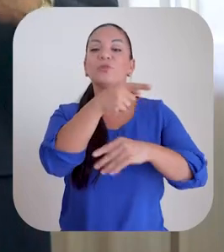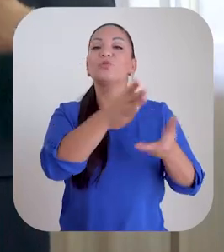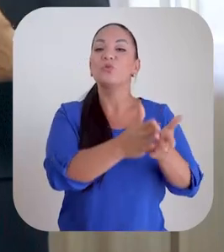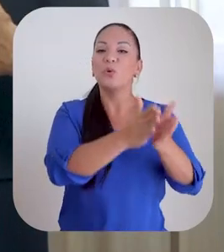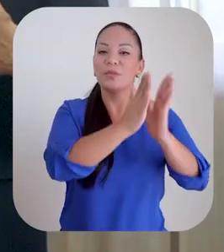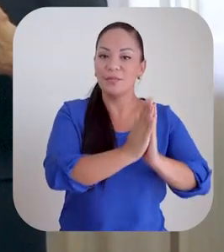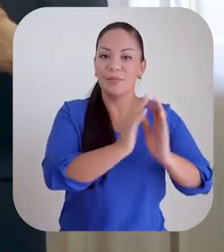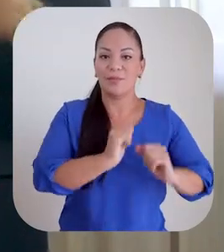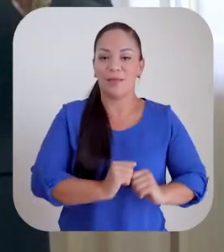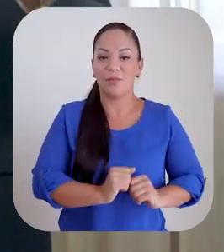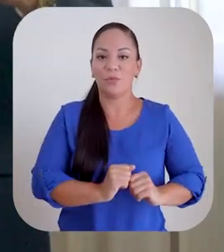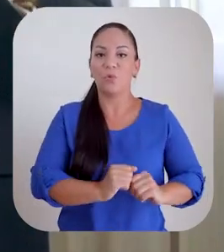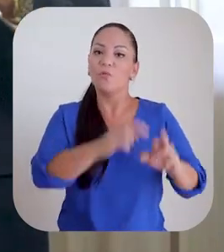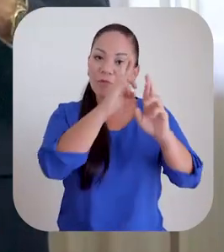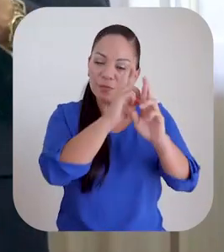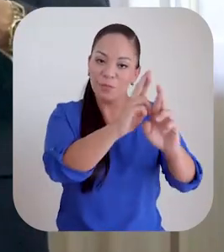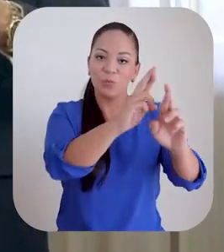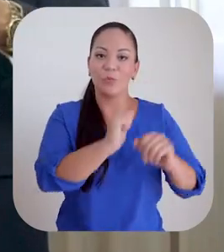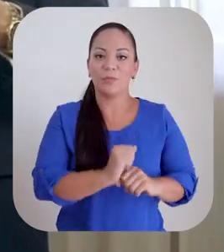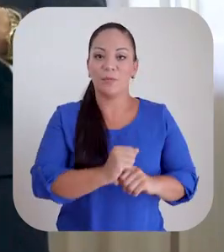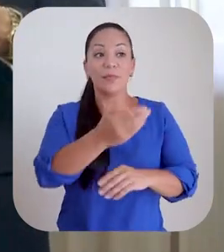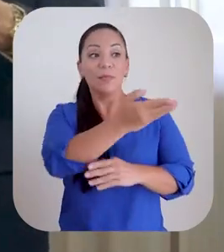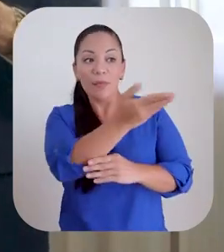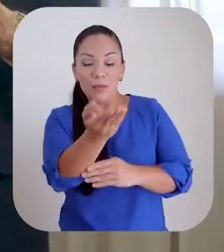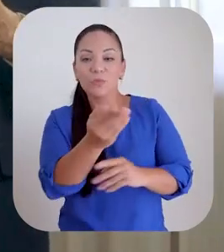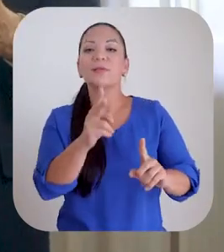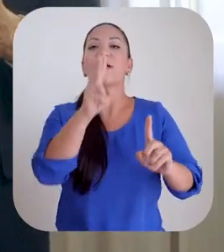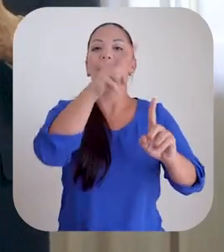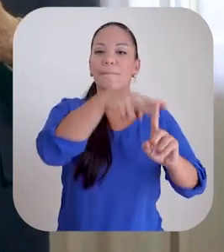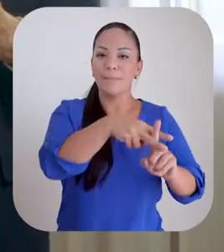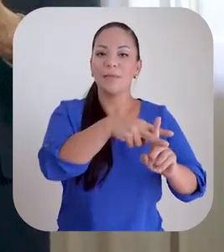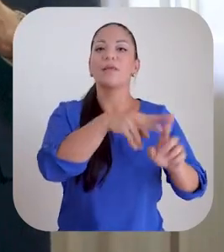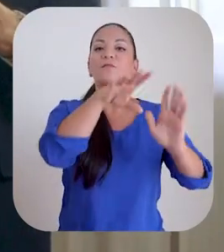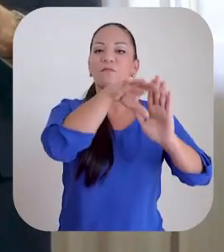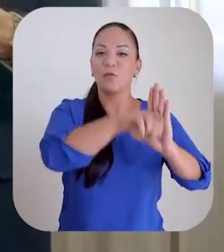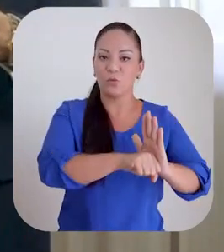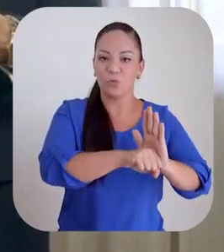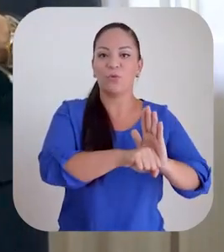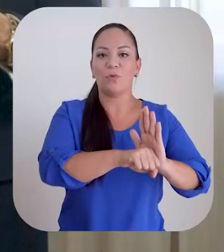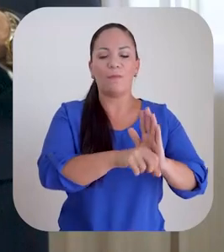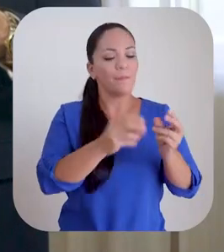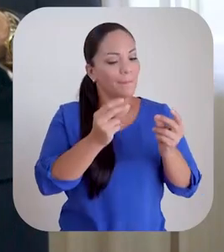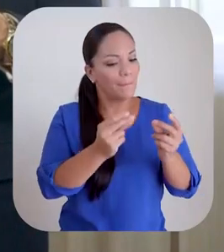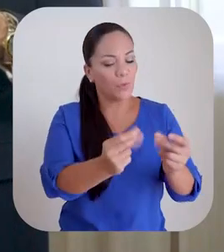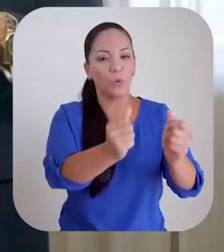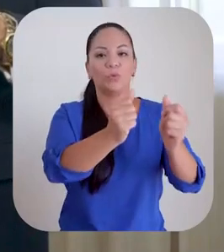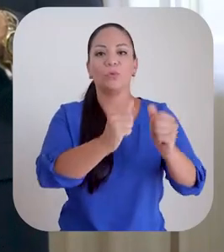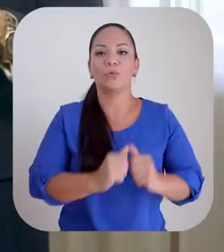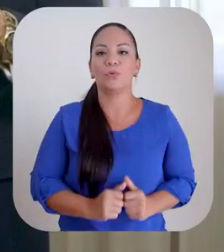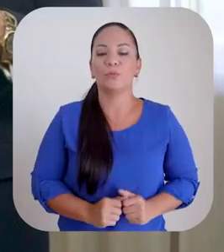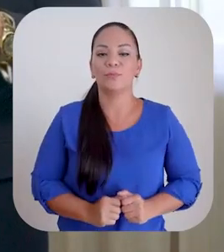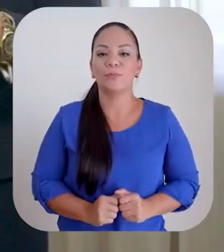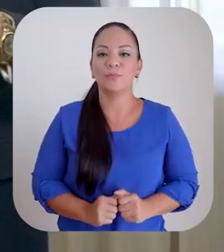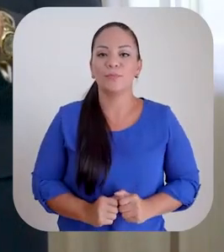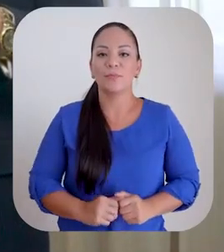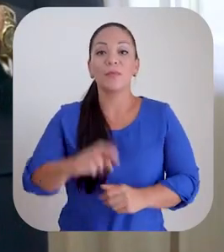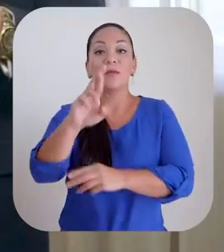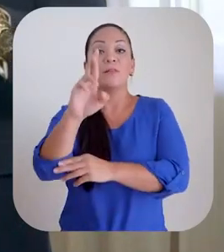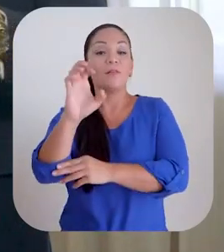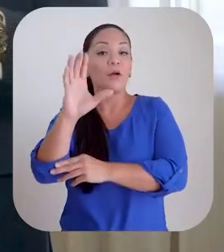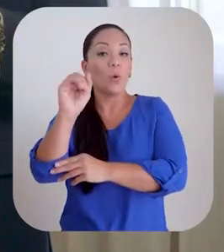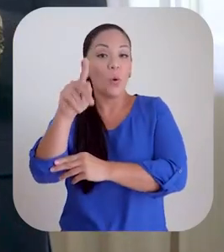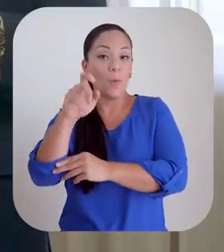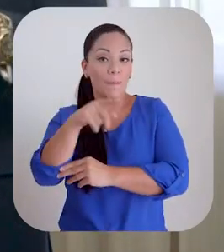solicitando de manera respetuosa que se apliquen las reducciones lo más rápido posible.